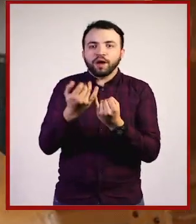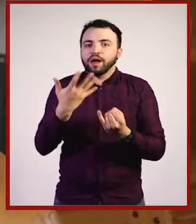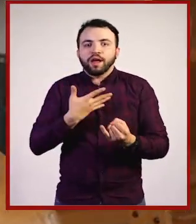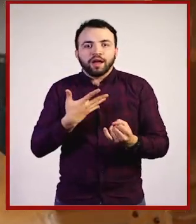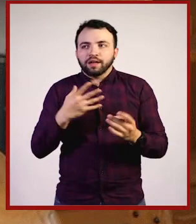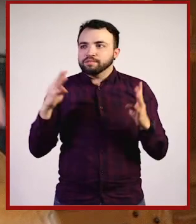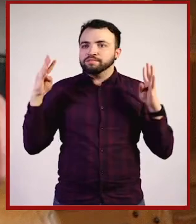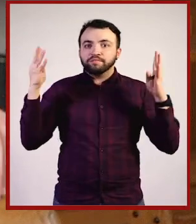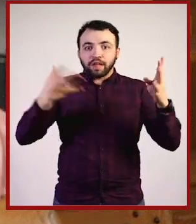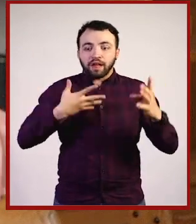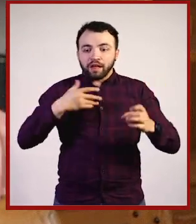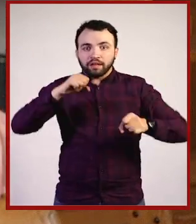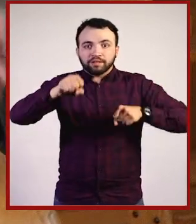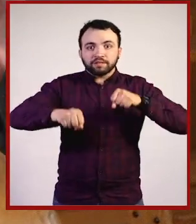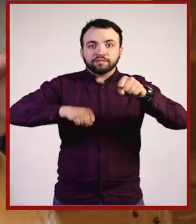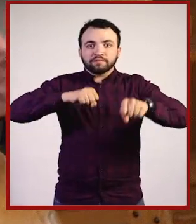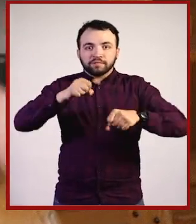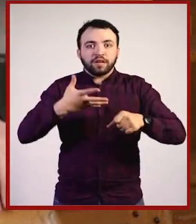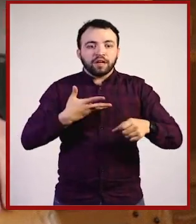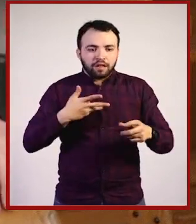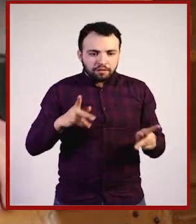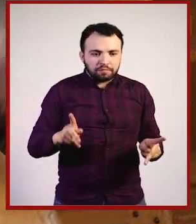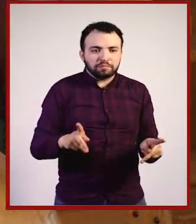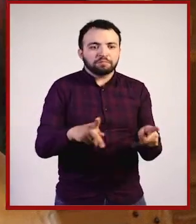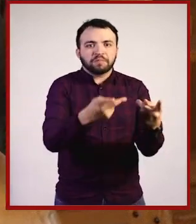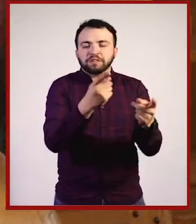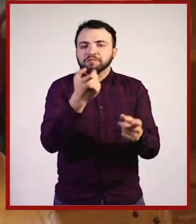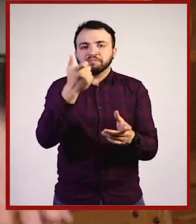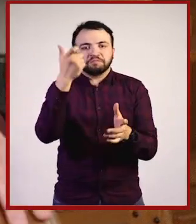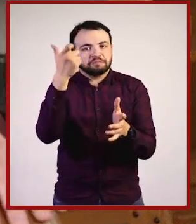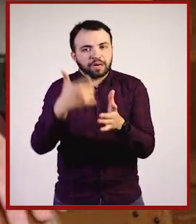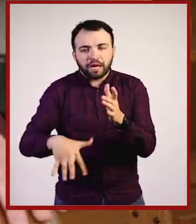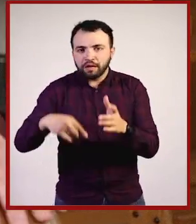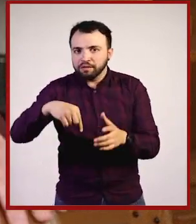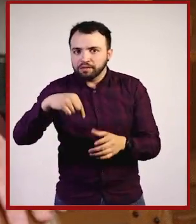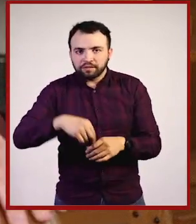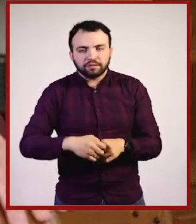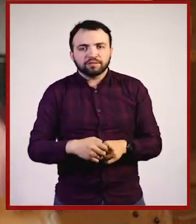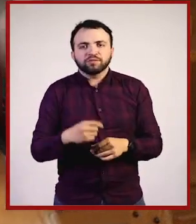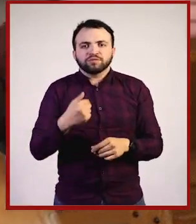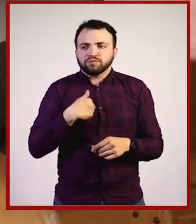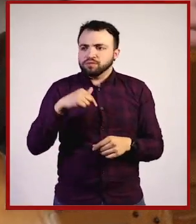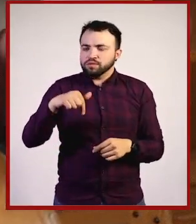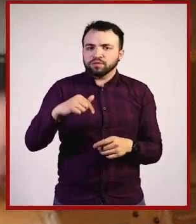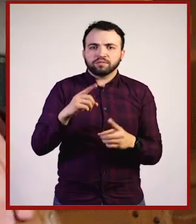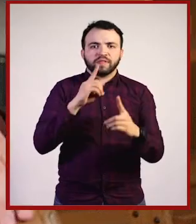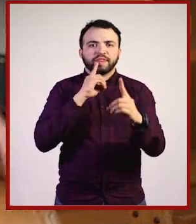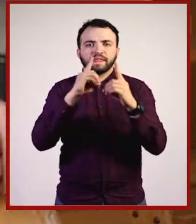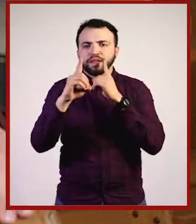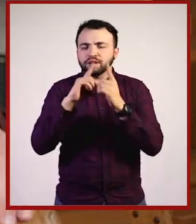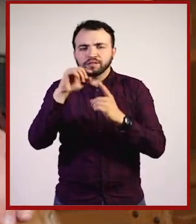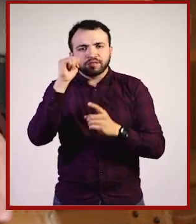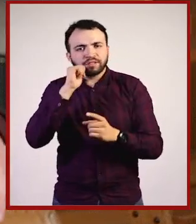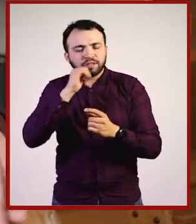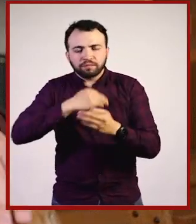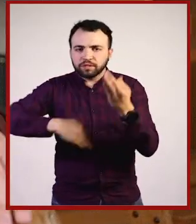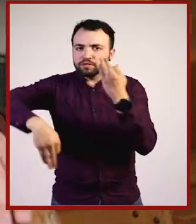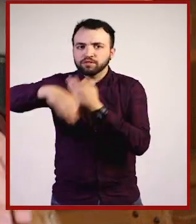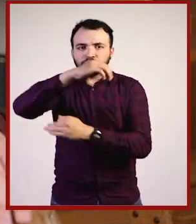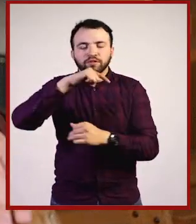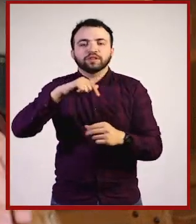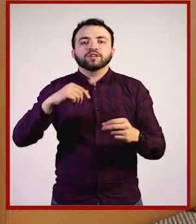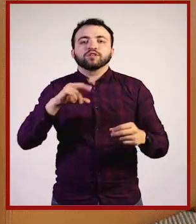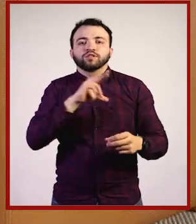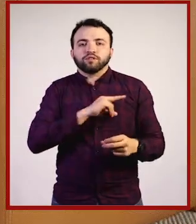bicicleta, son los más baratos de México, pueden llegar a ustedes. En fin, estamos aquí dispuestos a dialogar con todo mundo en el Colegio